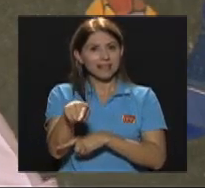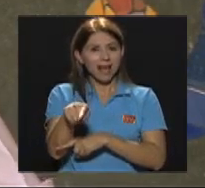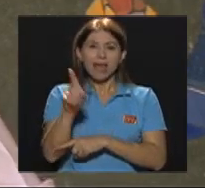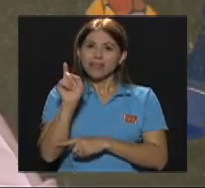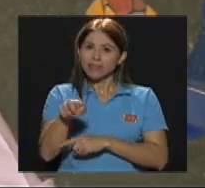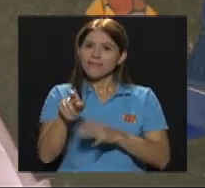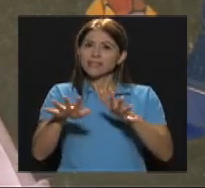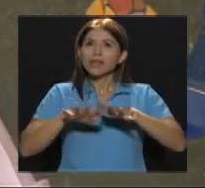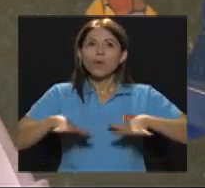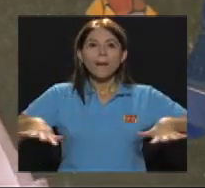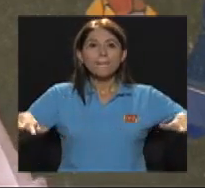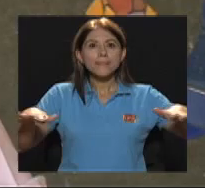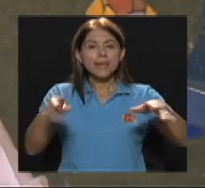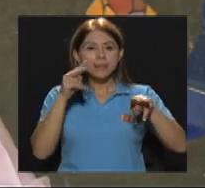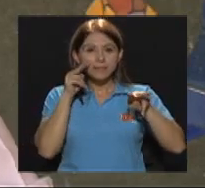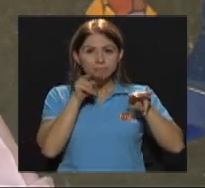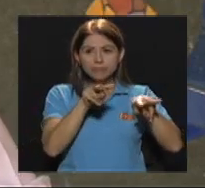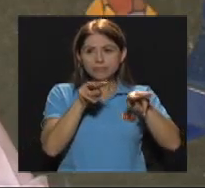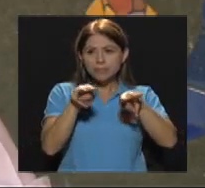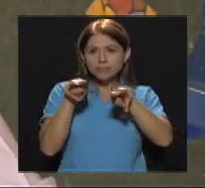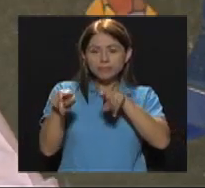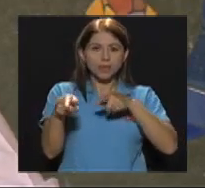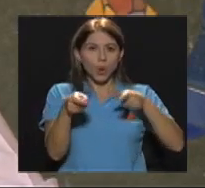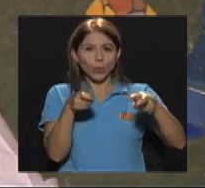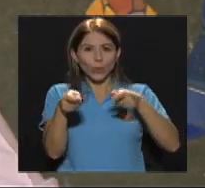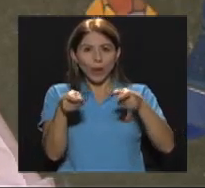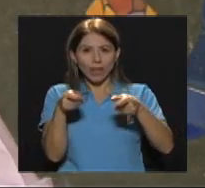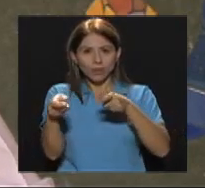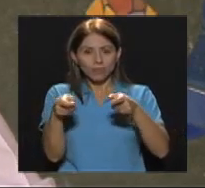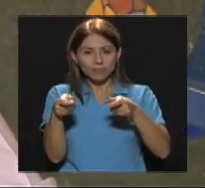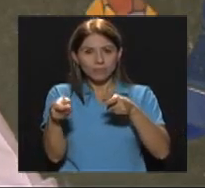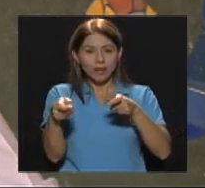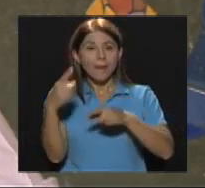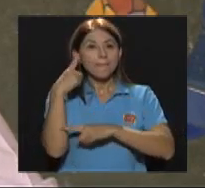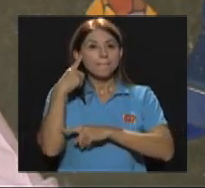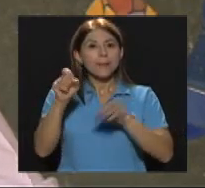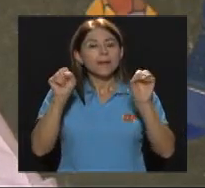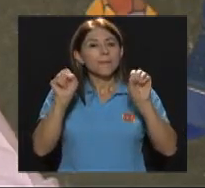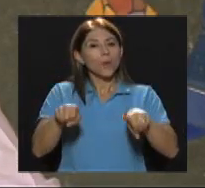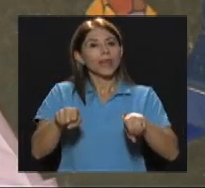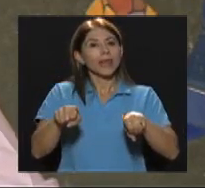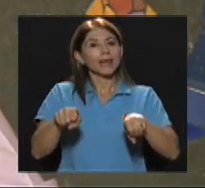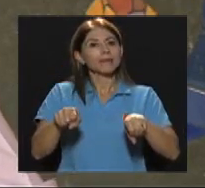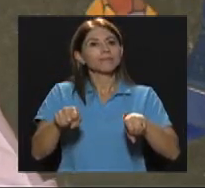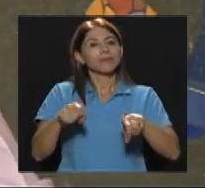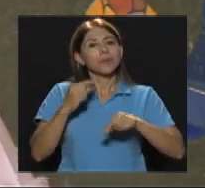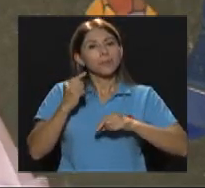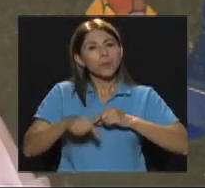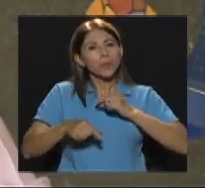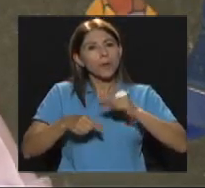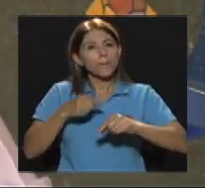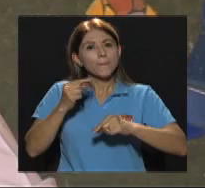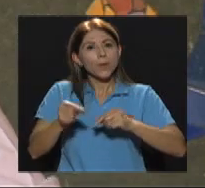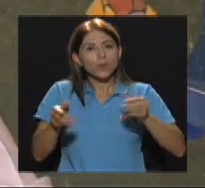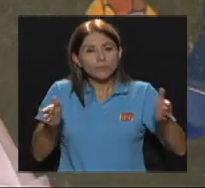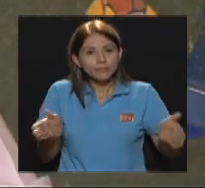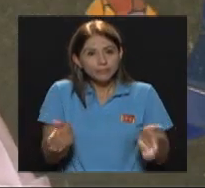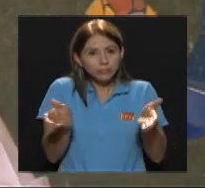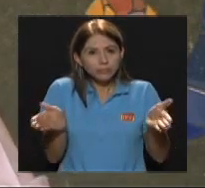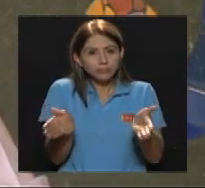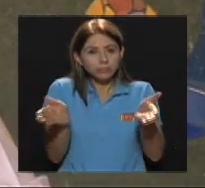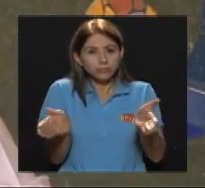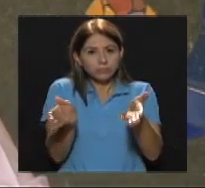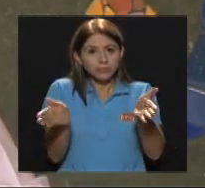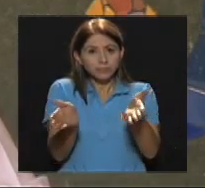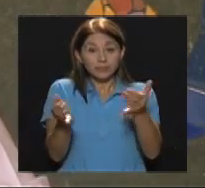un ambiente controlado Para poder, en teoría Poder ofrecer los estímulos poco a poco De tal forma que en este